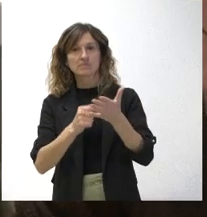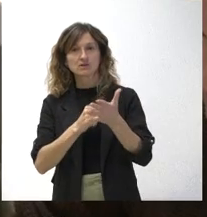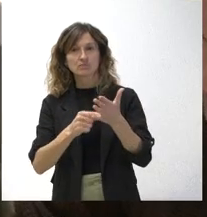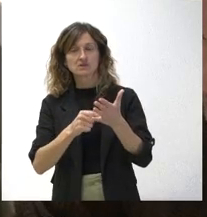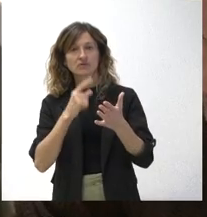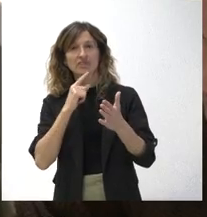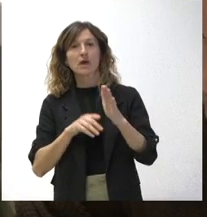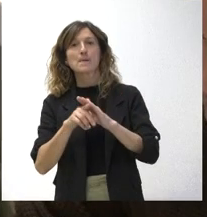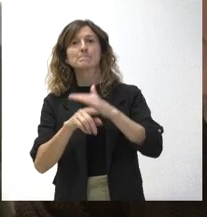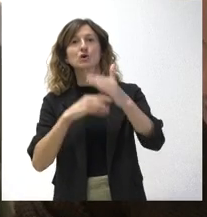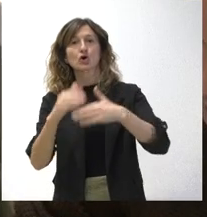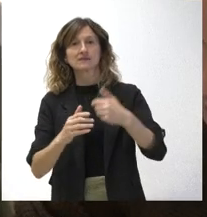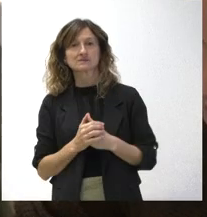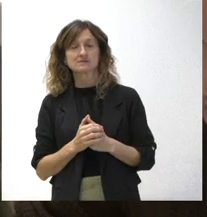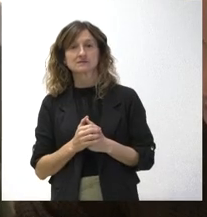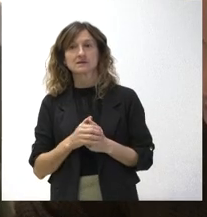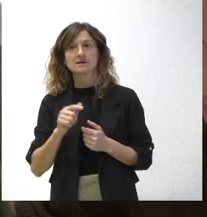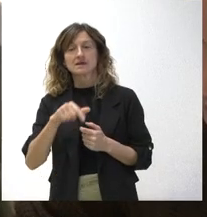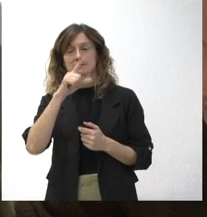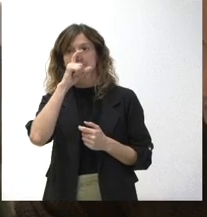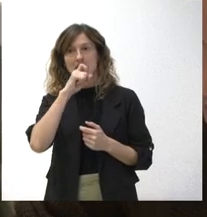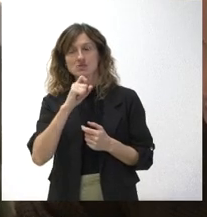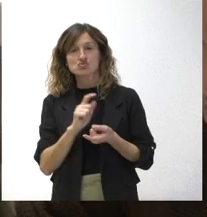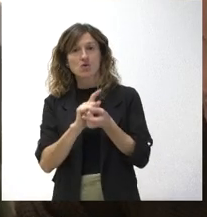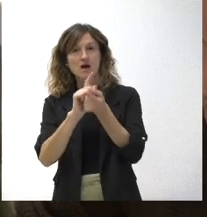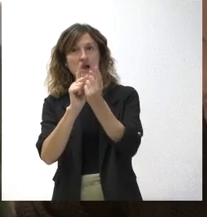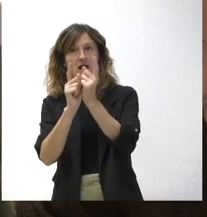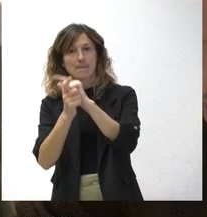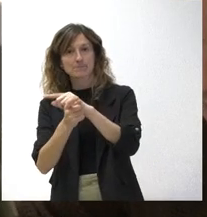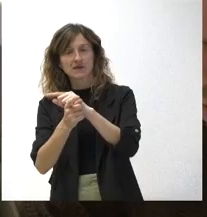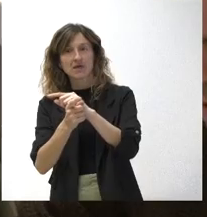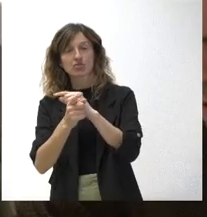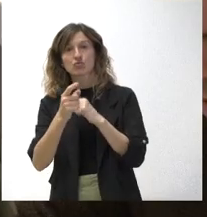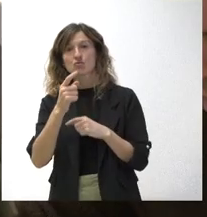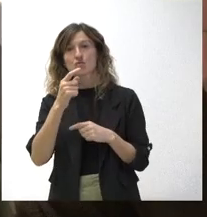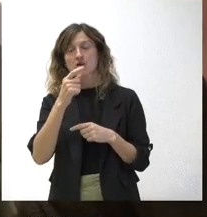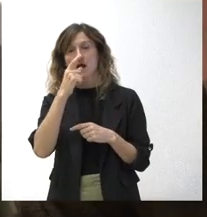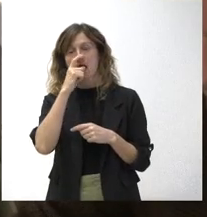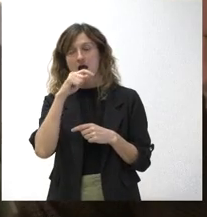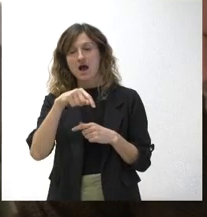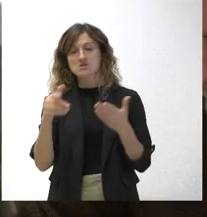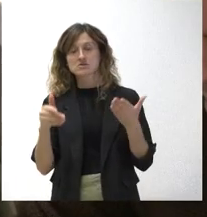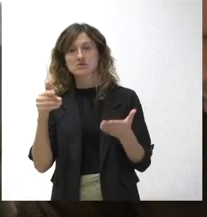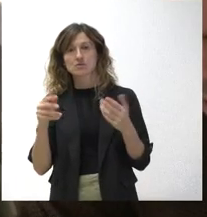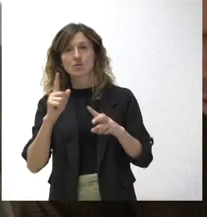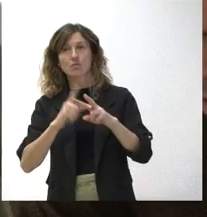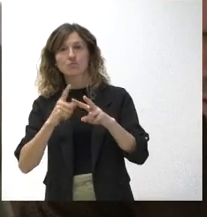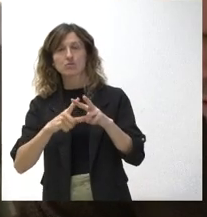progres, que ha cambiado en este año respecto al 2024 para que Vox pueda percibir este